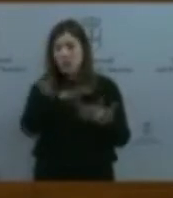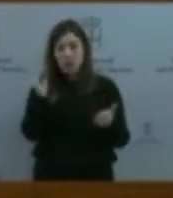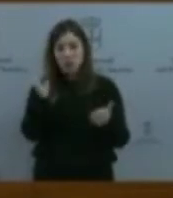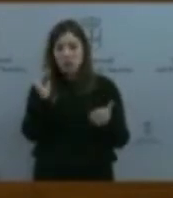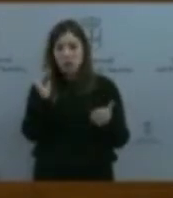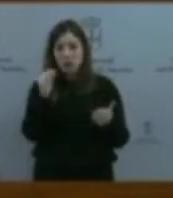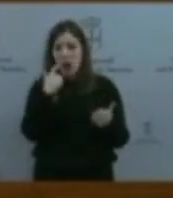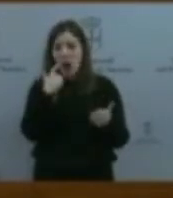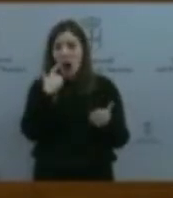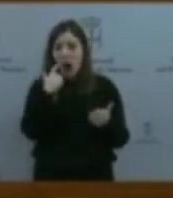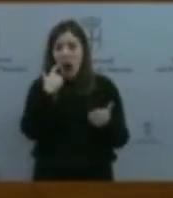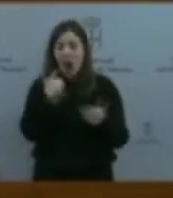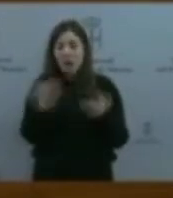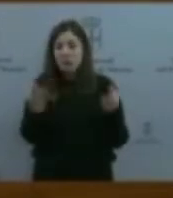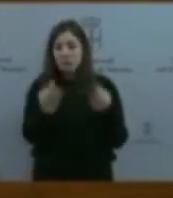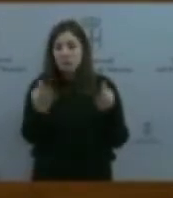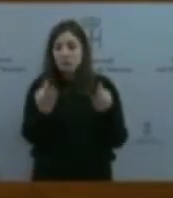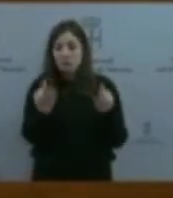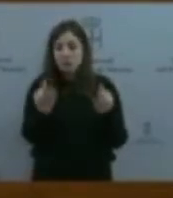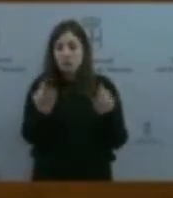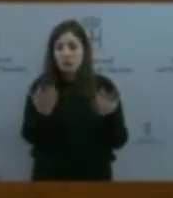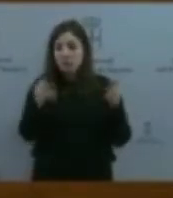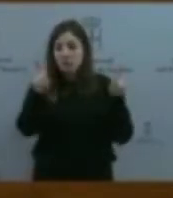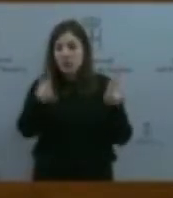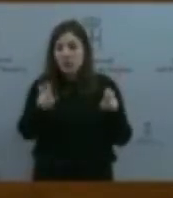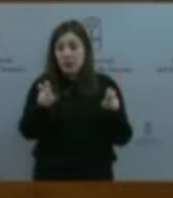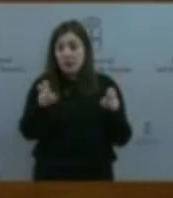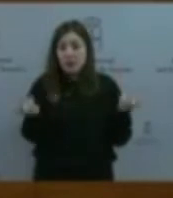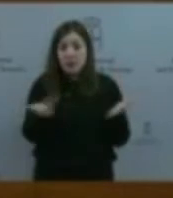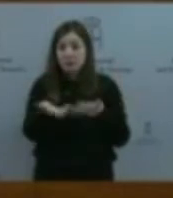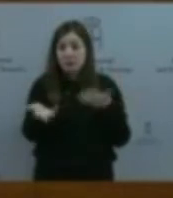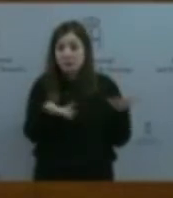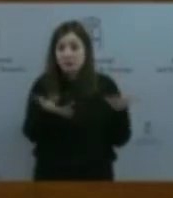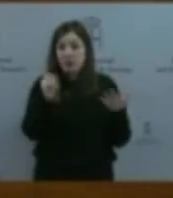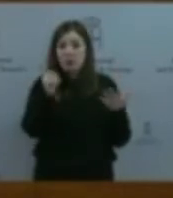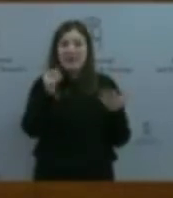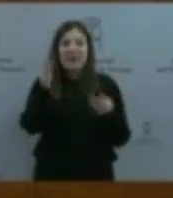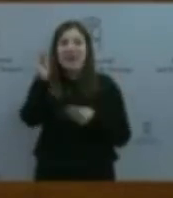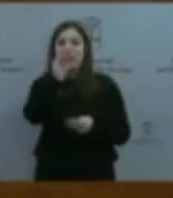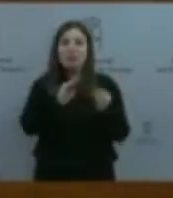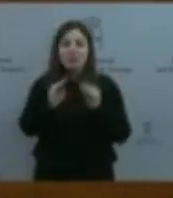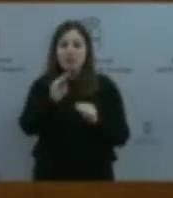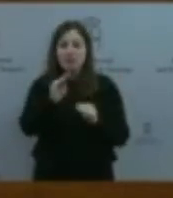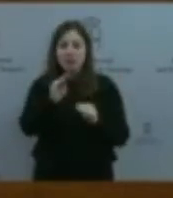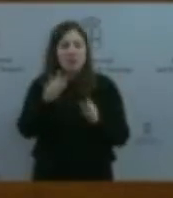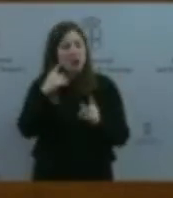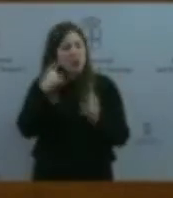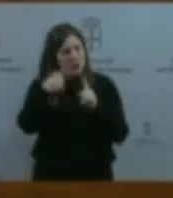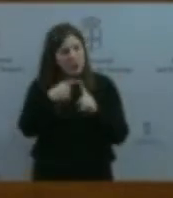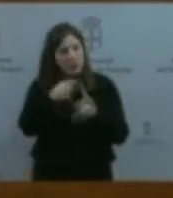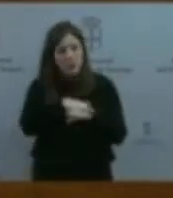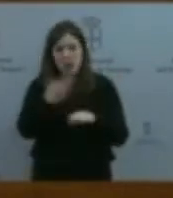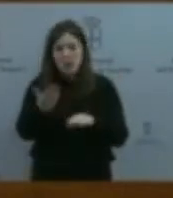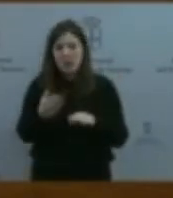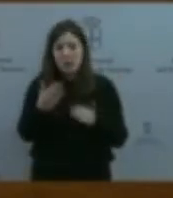meramente cosmética, pero que no transforma el objetivo fundamental de nuestra propuesta. Es decir, da igual que le llamemos